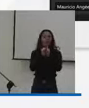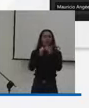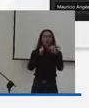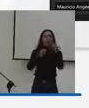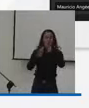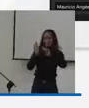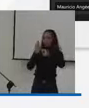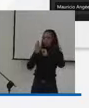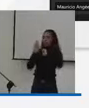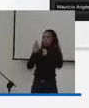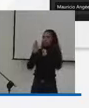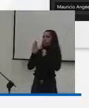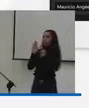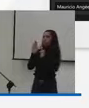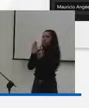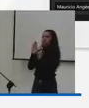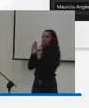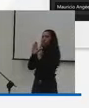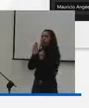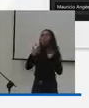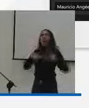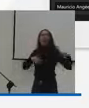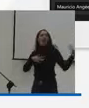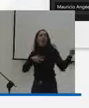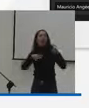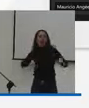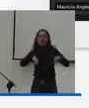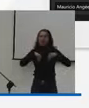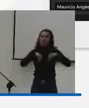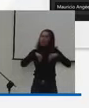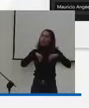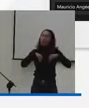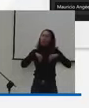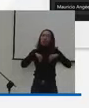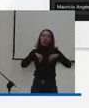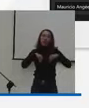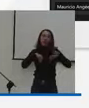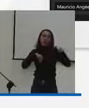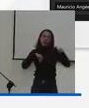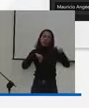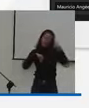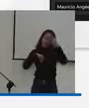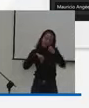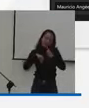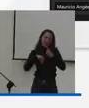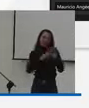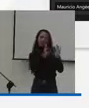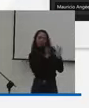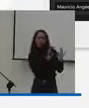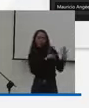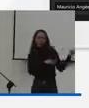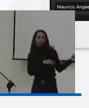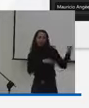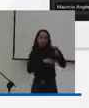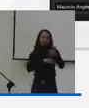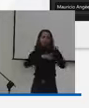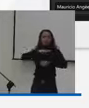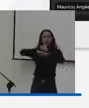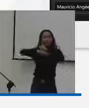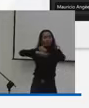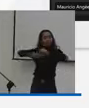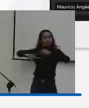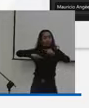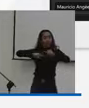paulatinamente esta situación a medida que se va fortaleciendo el sistema a medida que van surtiendo algunos cambios entonces